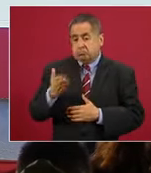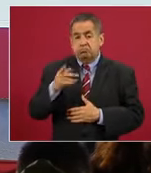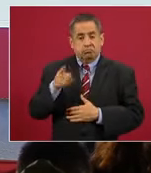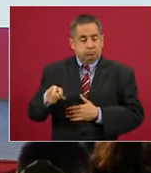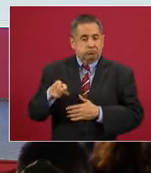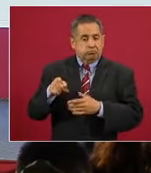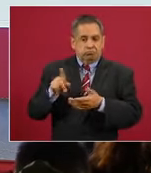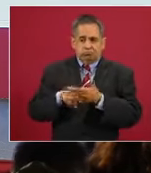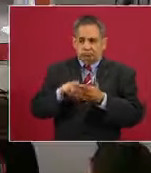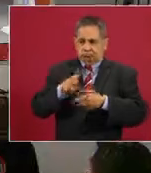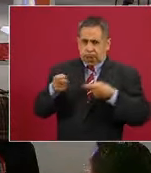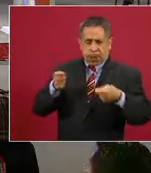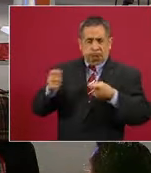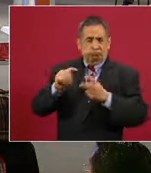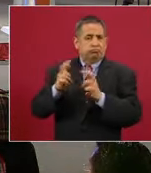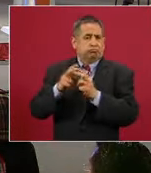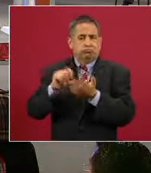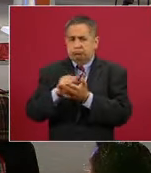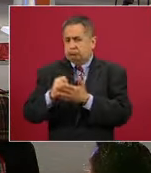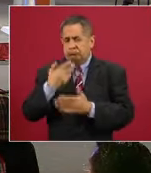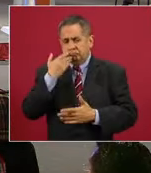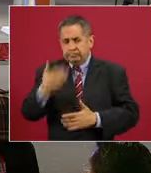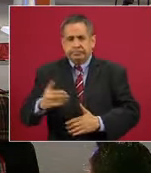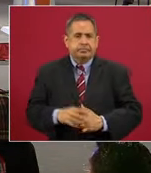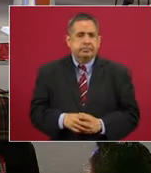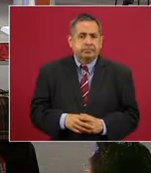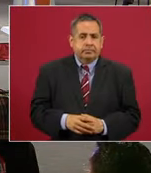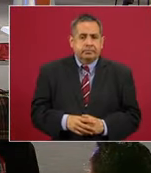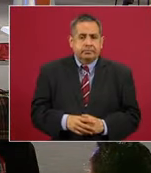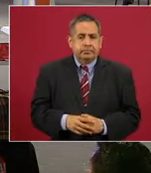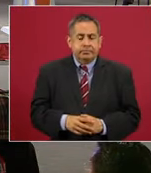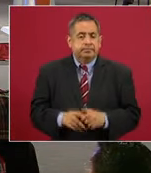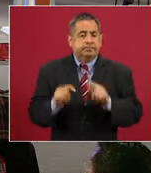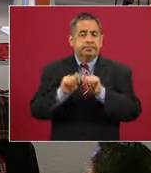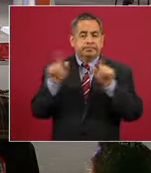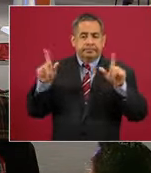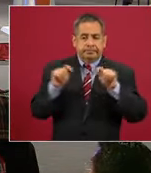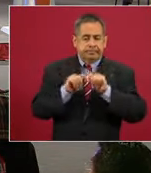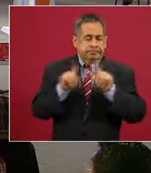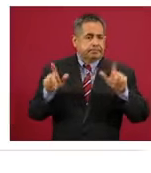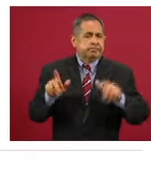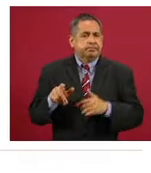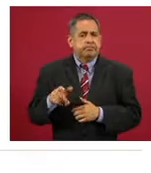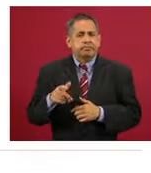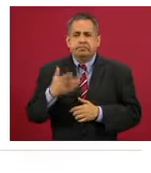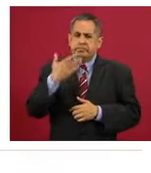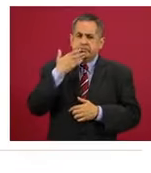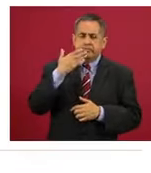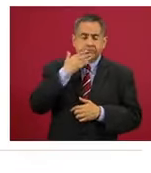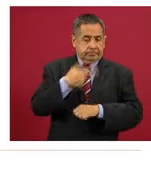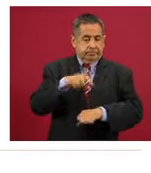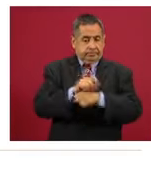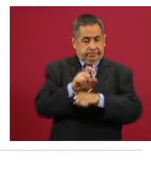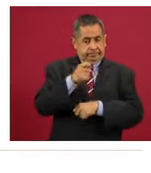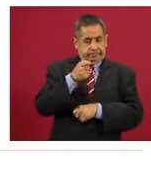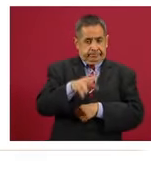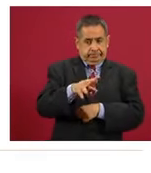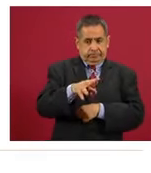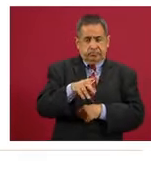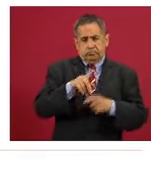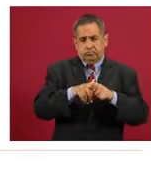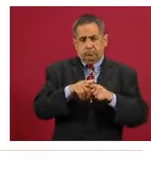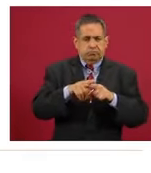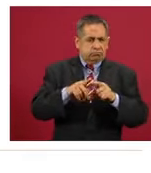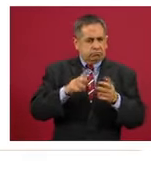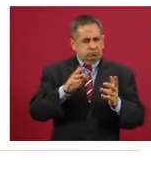el control epidémico en Tamaulipas. La siguiente. Tlaxcala lo mismo, llegó un punto máximo en semana 29, igual que el promedio